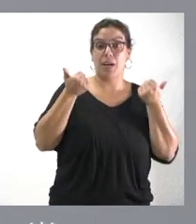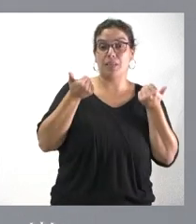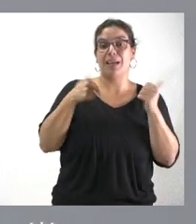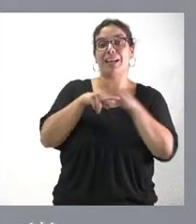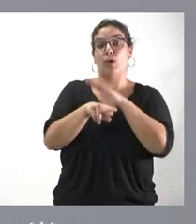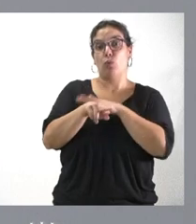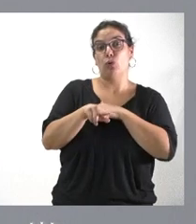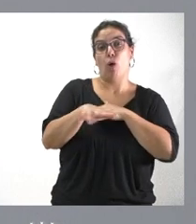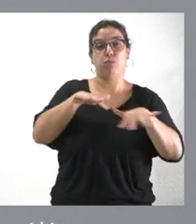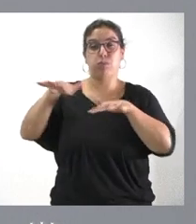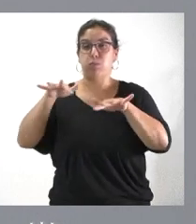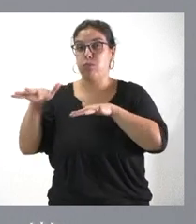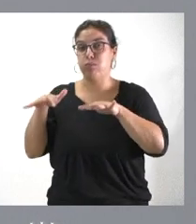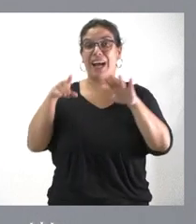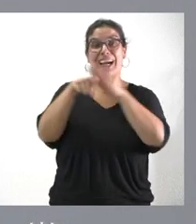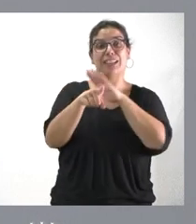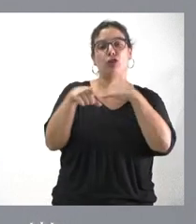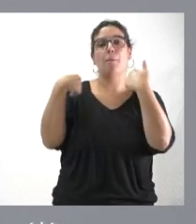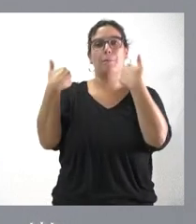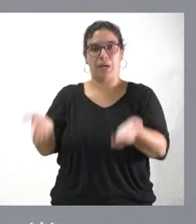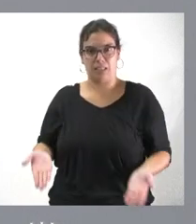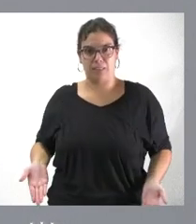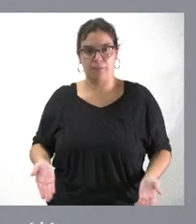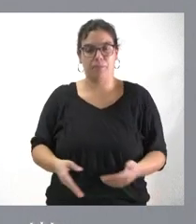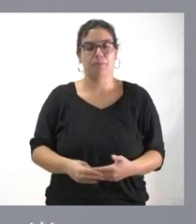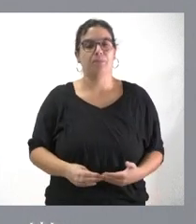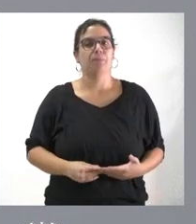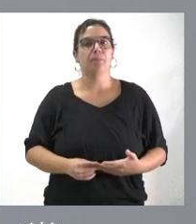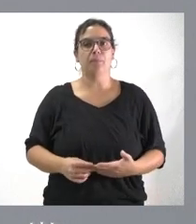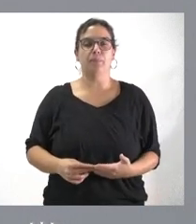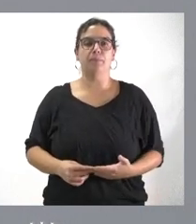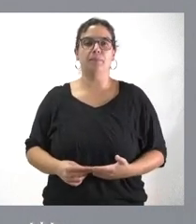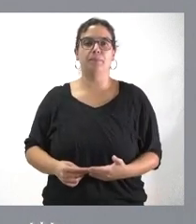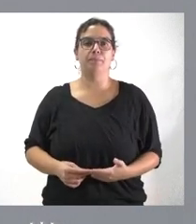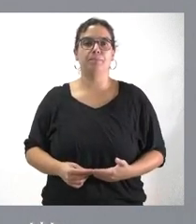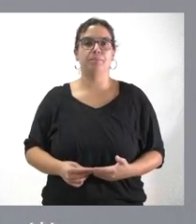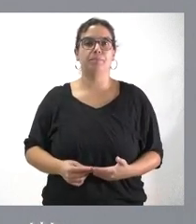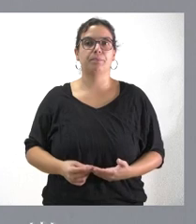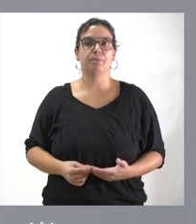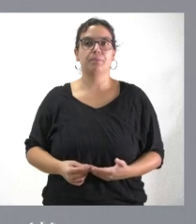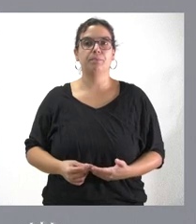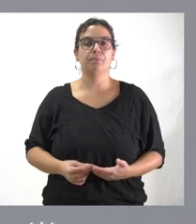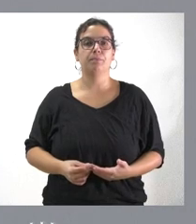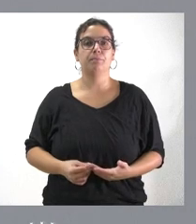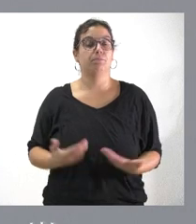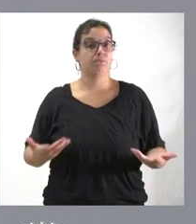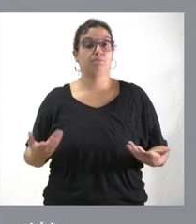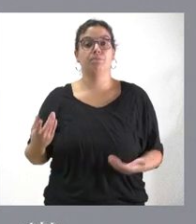21% más de recursos para emergencias sanitarias. Así, se disponía en